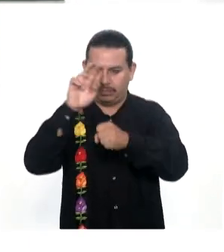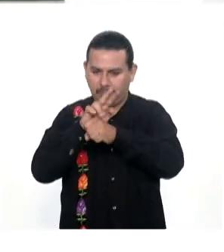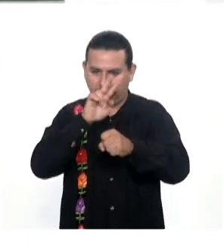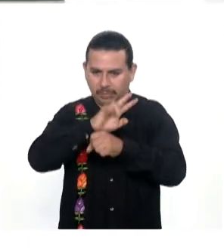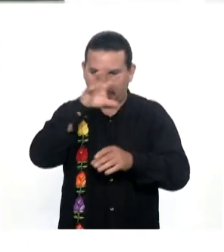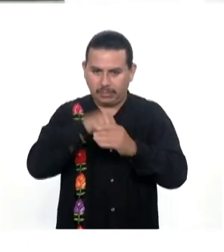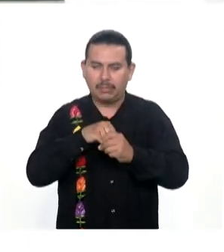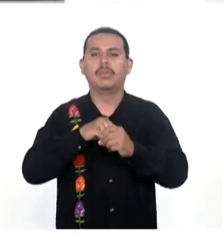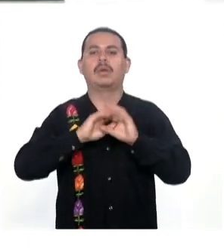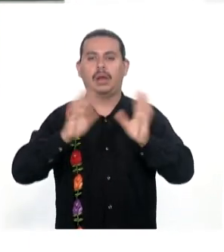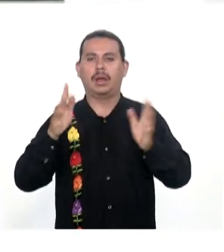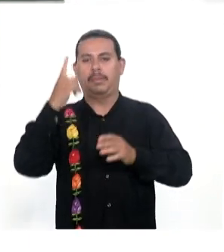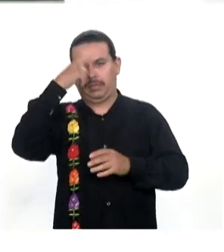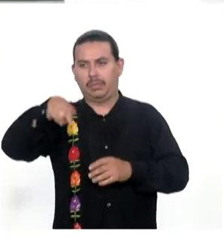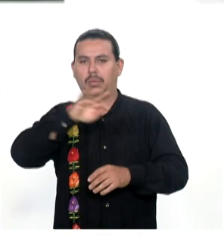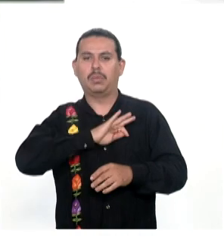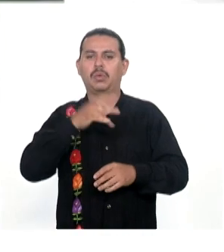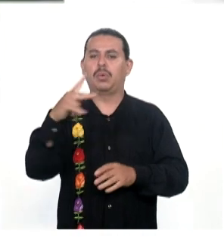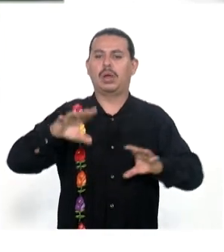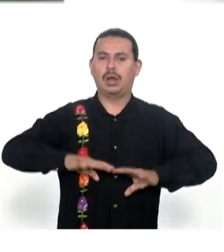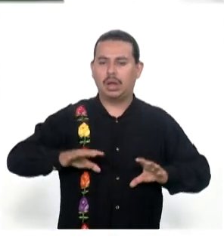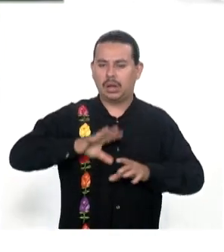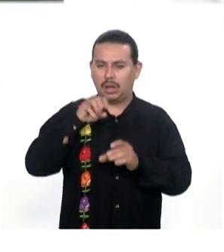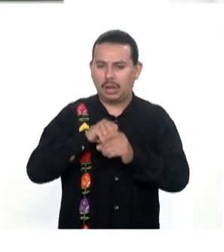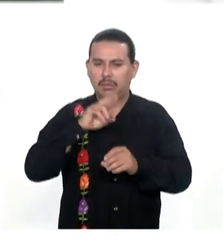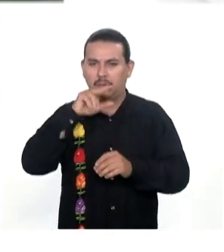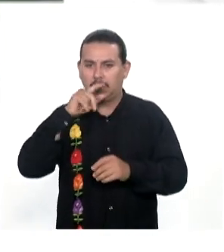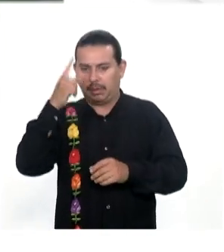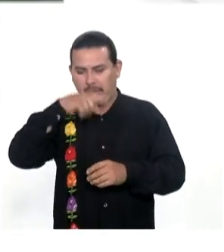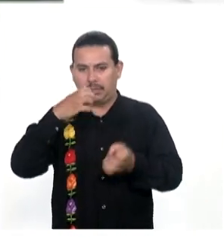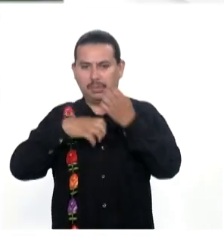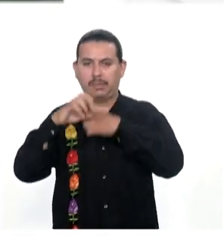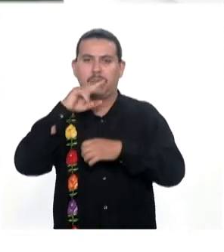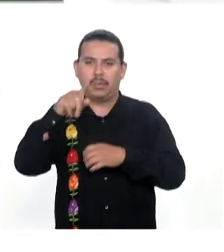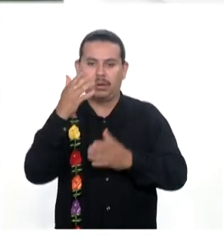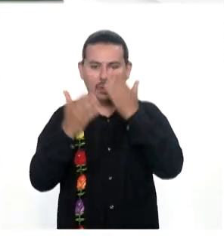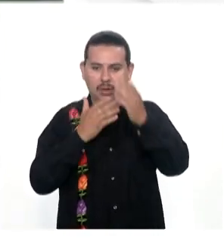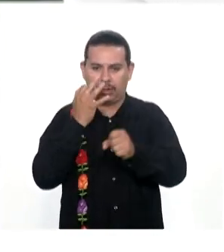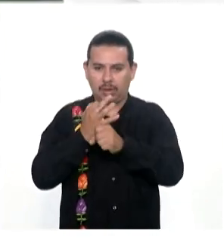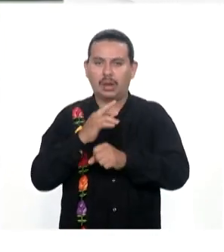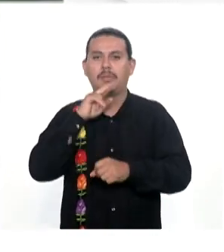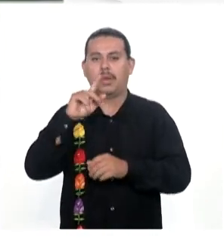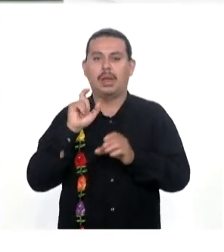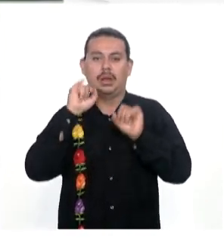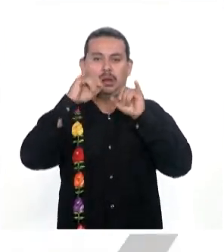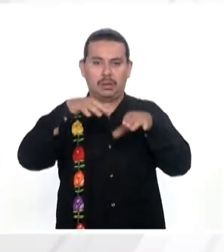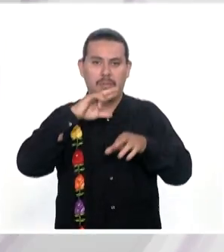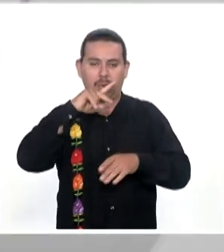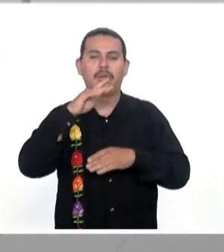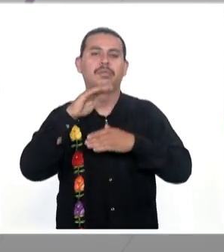Diagnóstica Para conocer Cuáles son Las competencias Que traen Sus estudiantes De nuevo ingreso